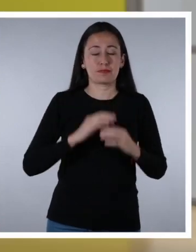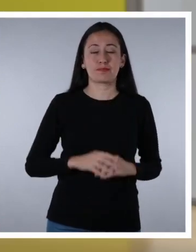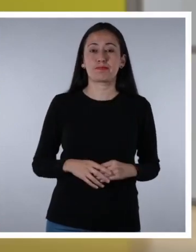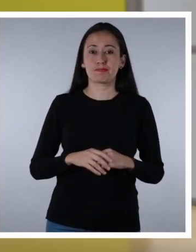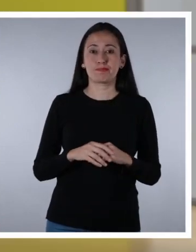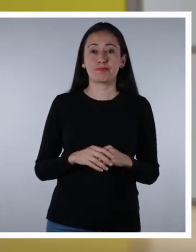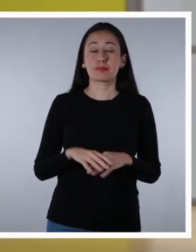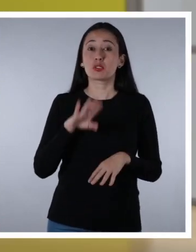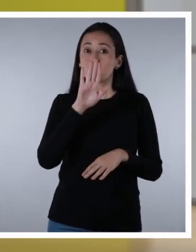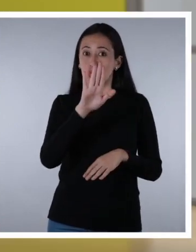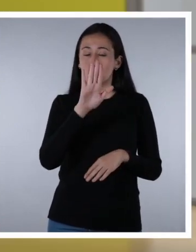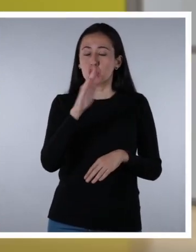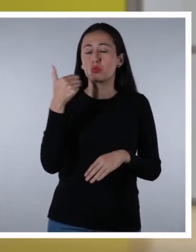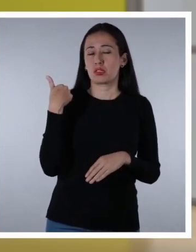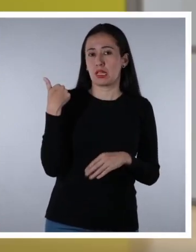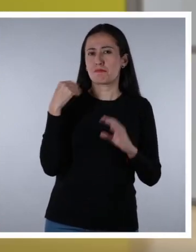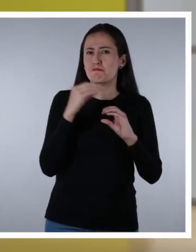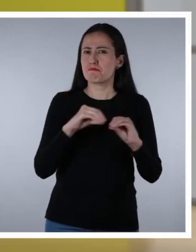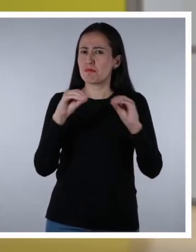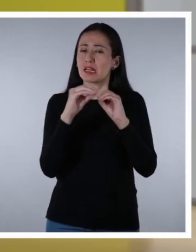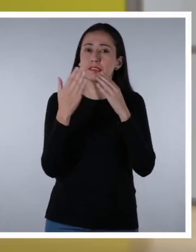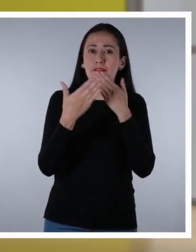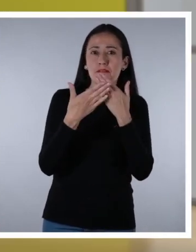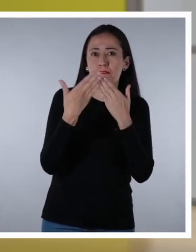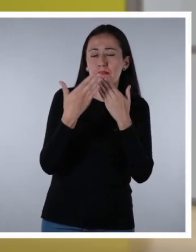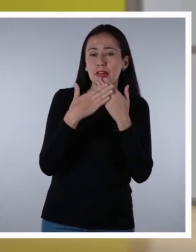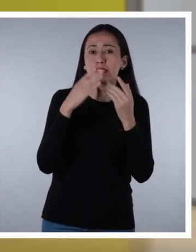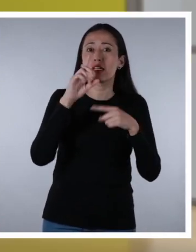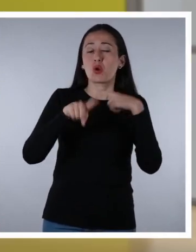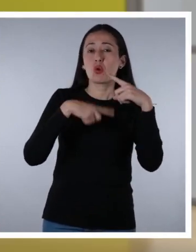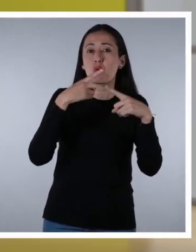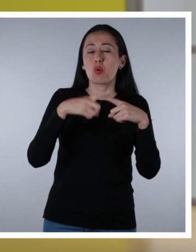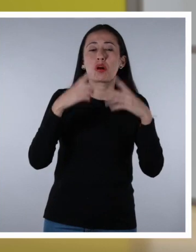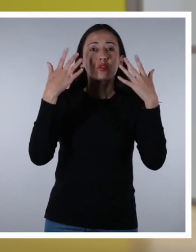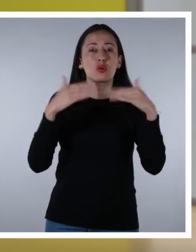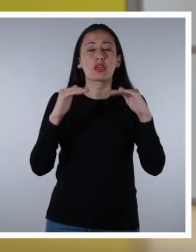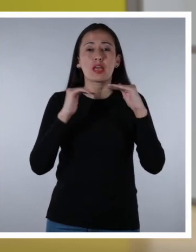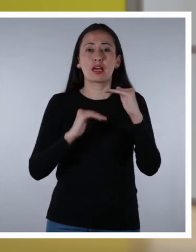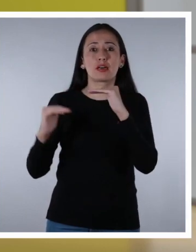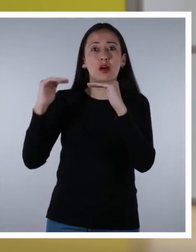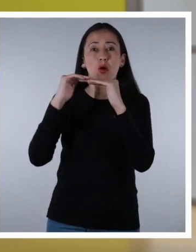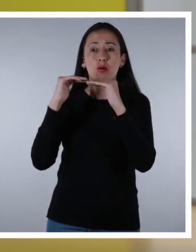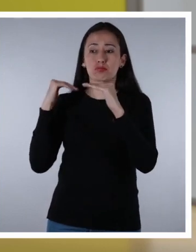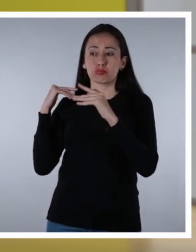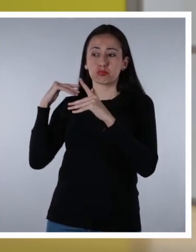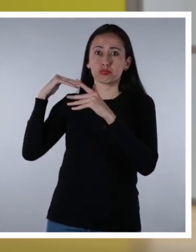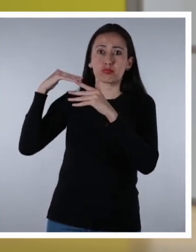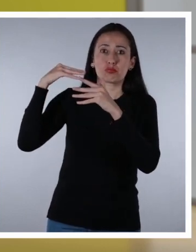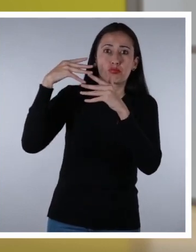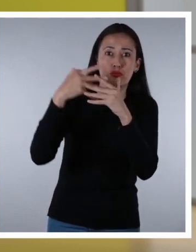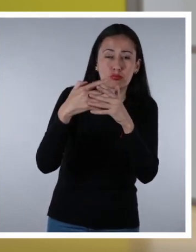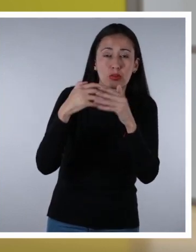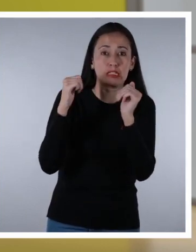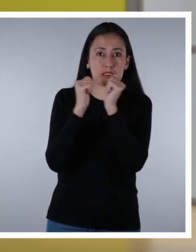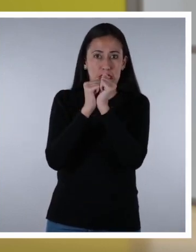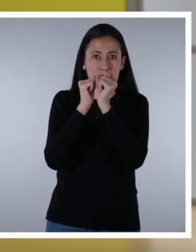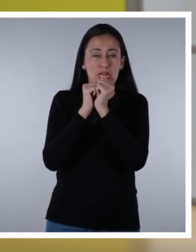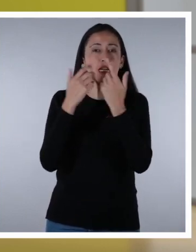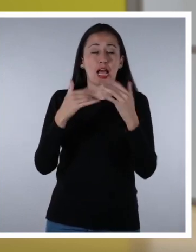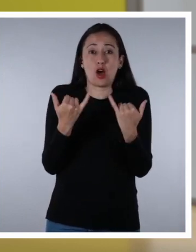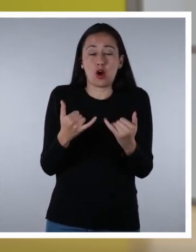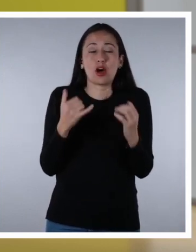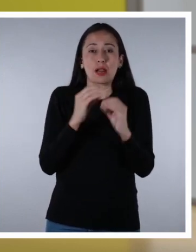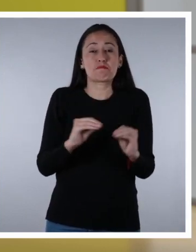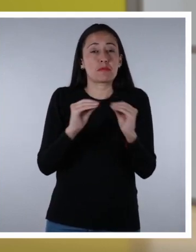Ten en cuenta que será más fácil hacerlo si ya has venido construyendo una comunicación cercana con tu hijo o hija.